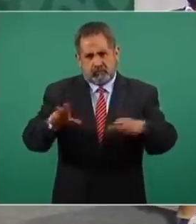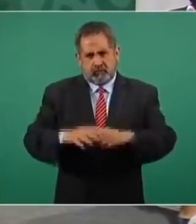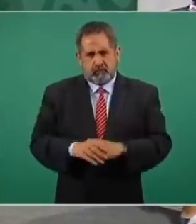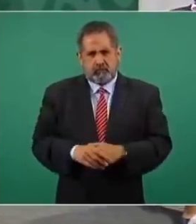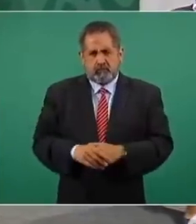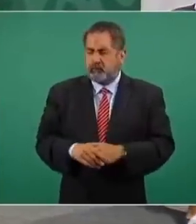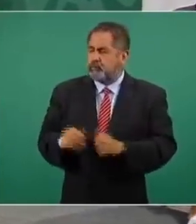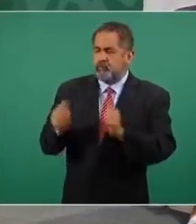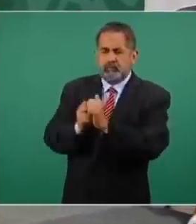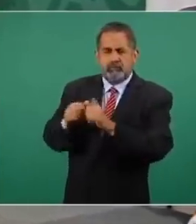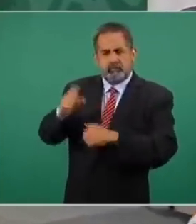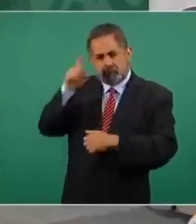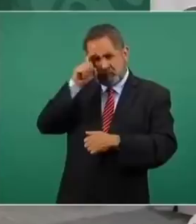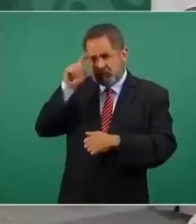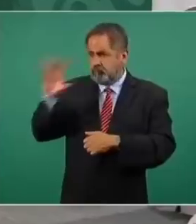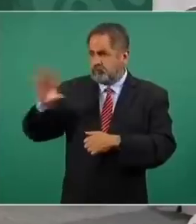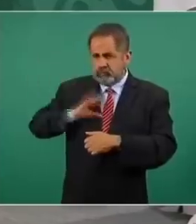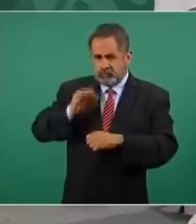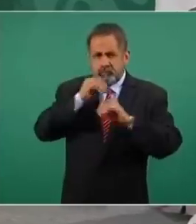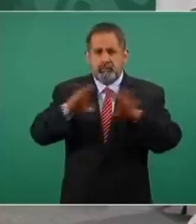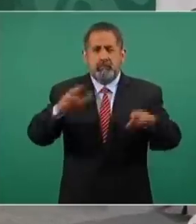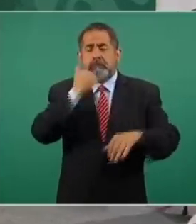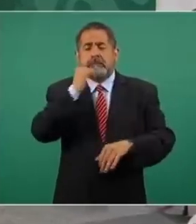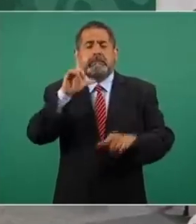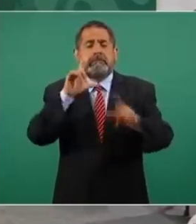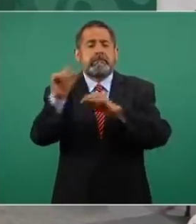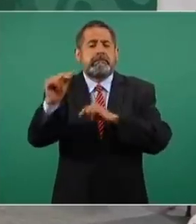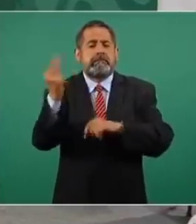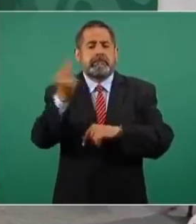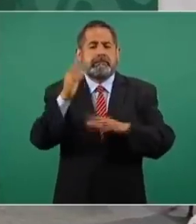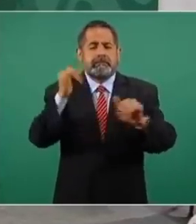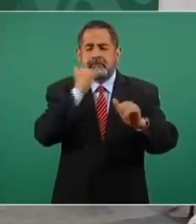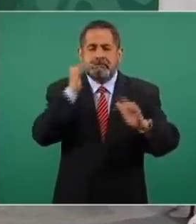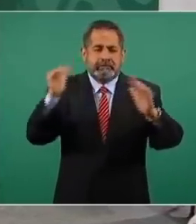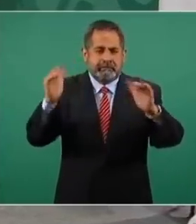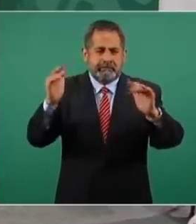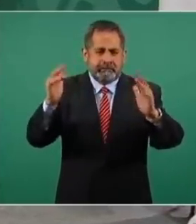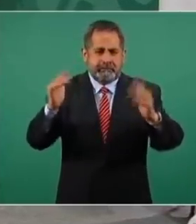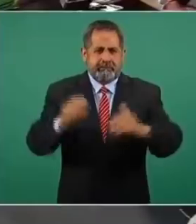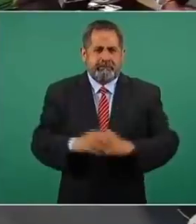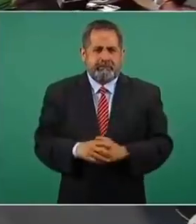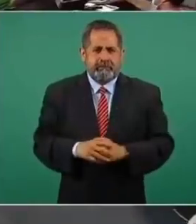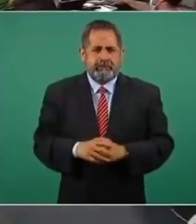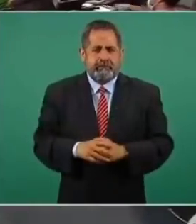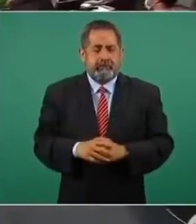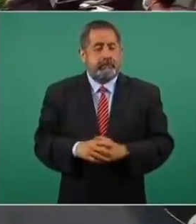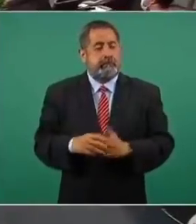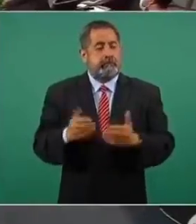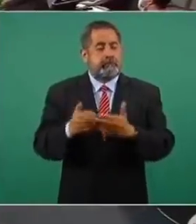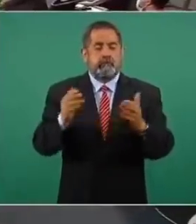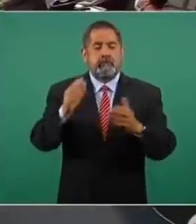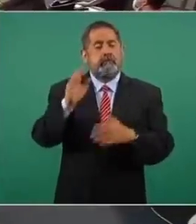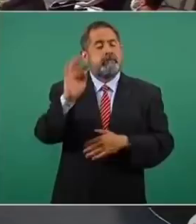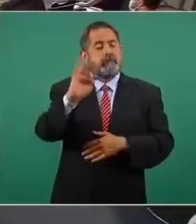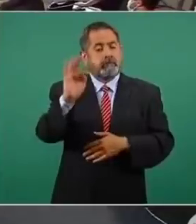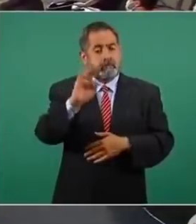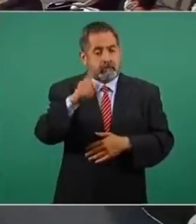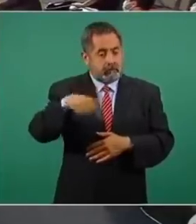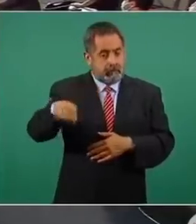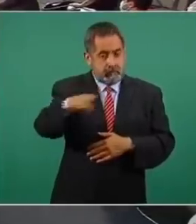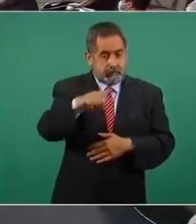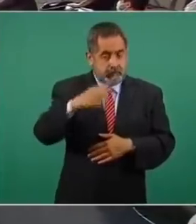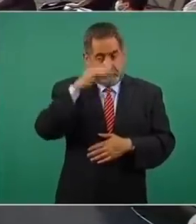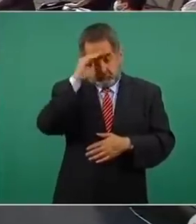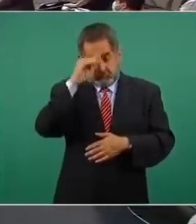que Hugo se los informe me tengo que ir bien gracias ahora si si ustedes